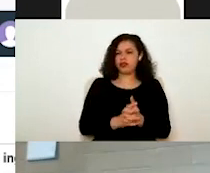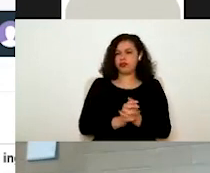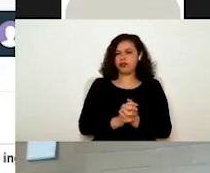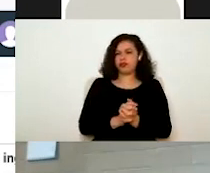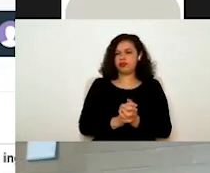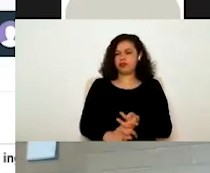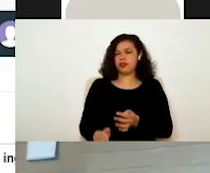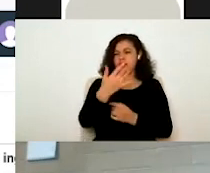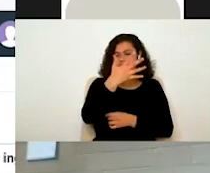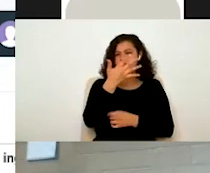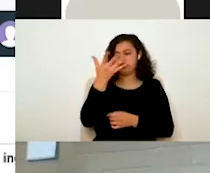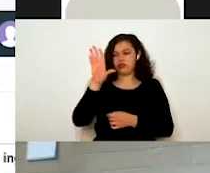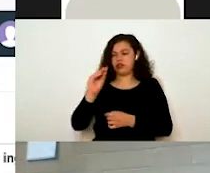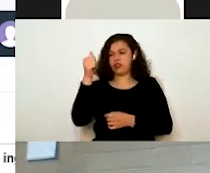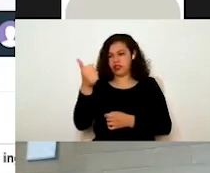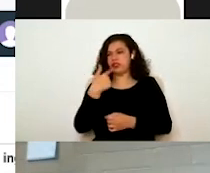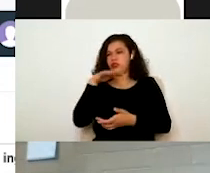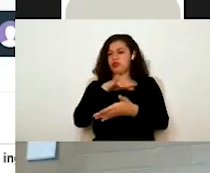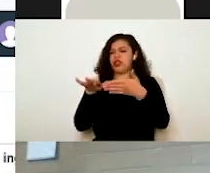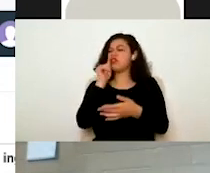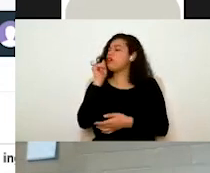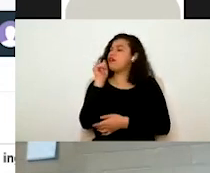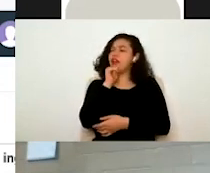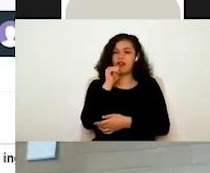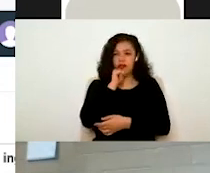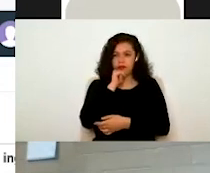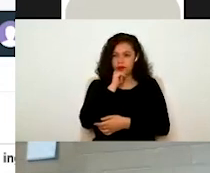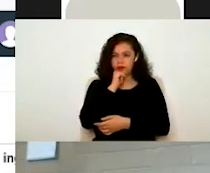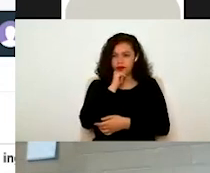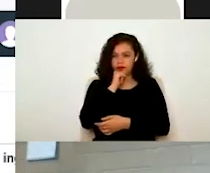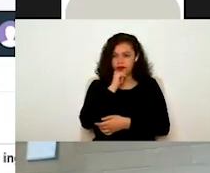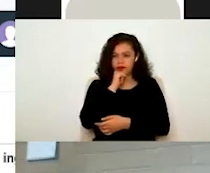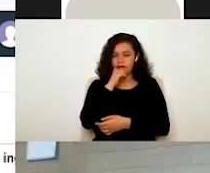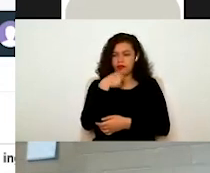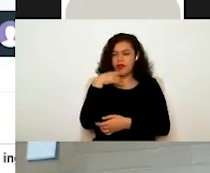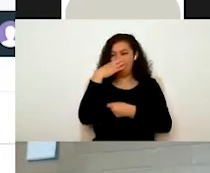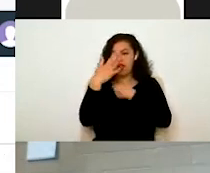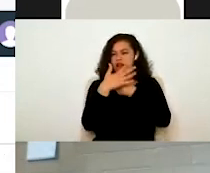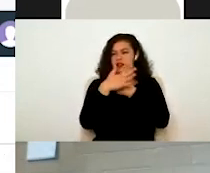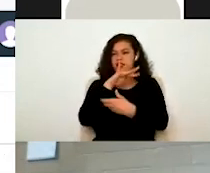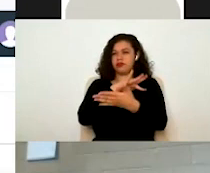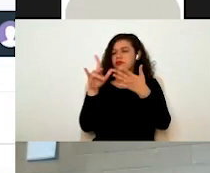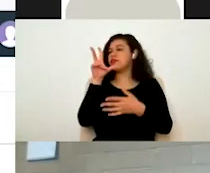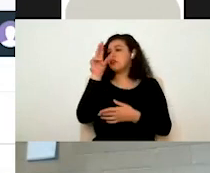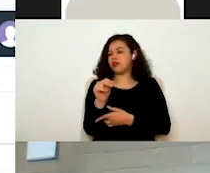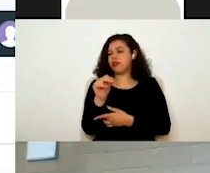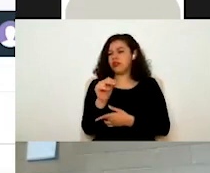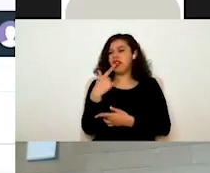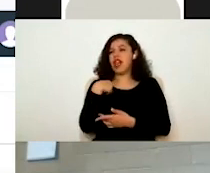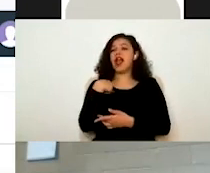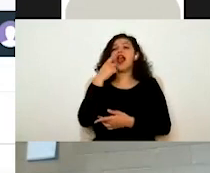la 5596 porque no la he leído. Pero si hago clic aquí en notificaciones no leídas, me va a aparecer que la